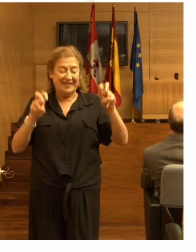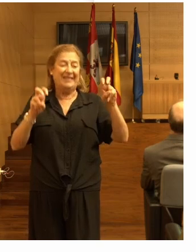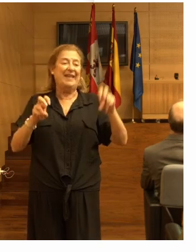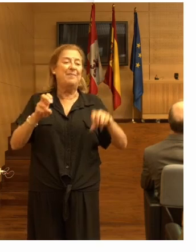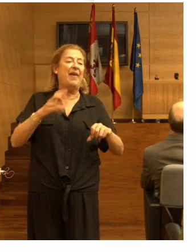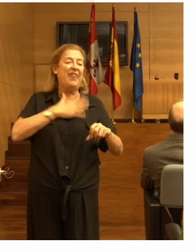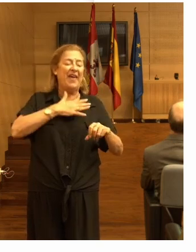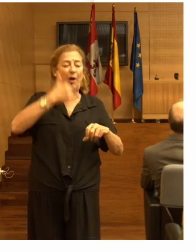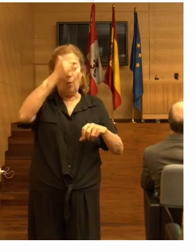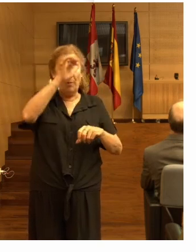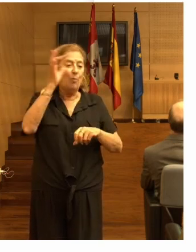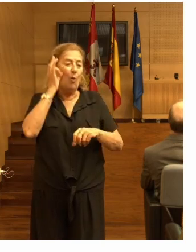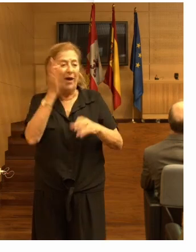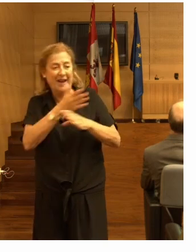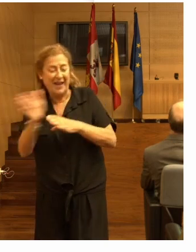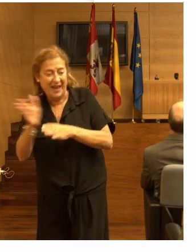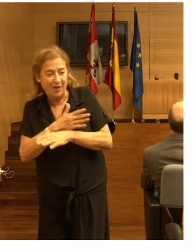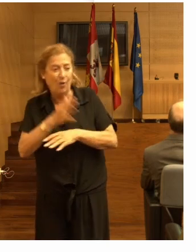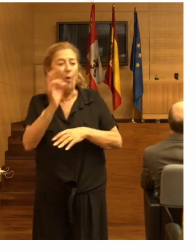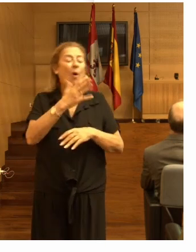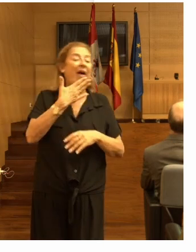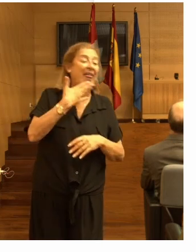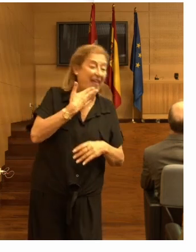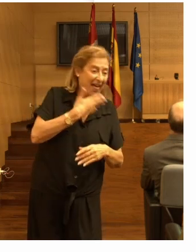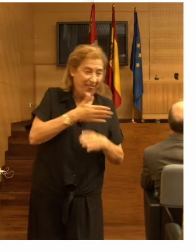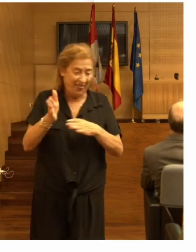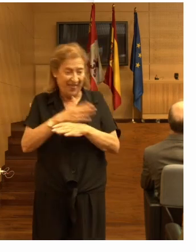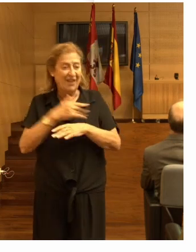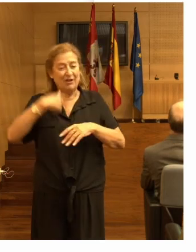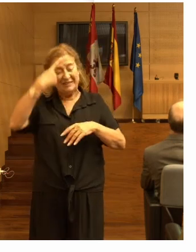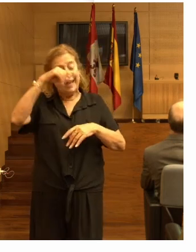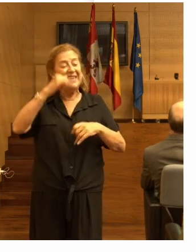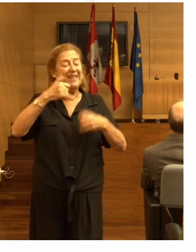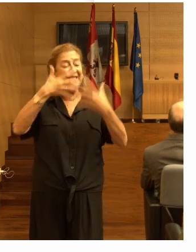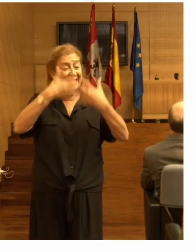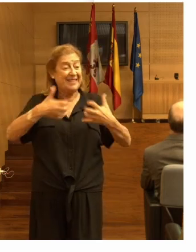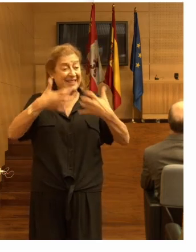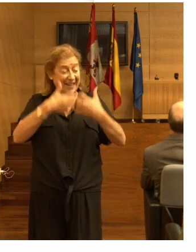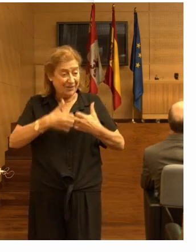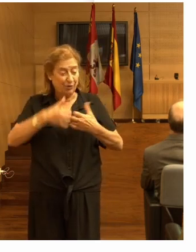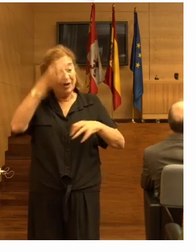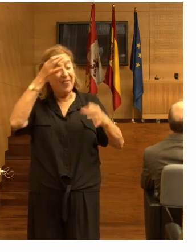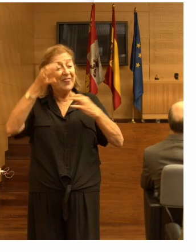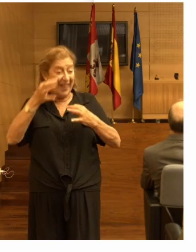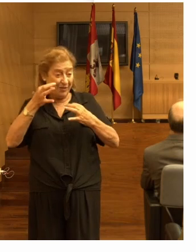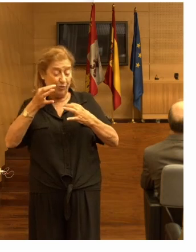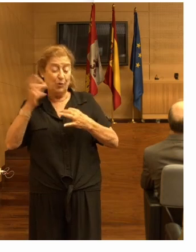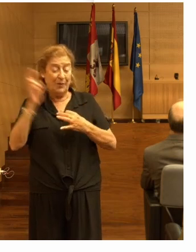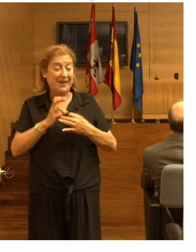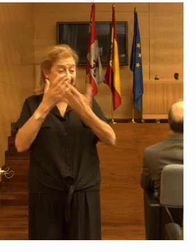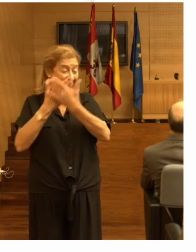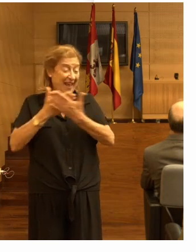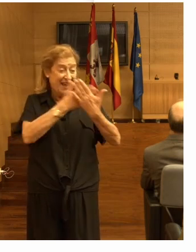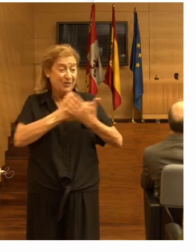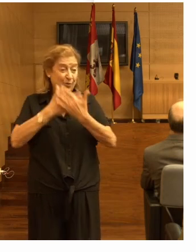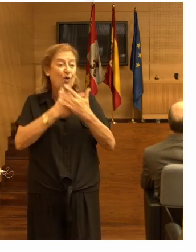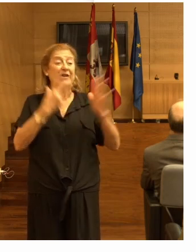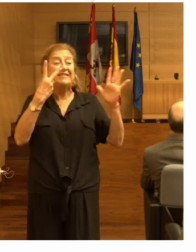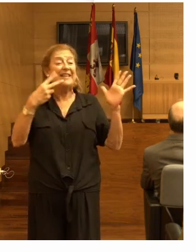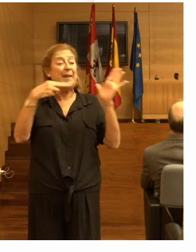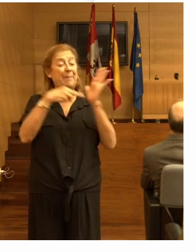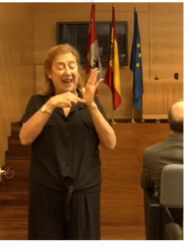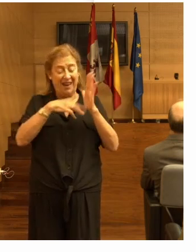de género y otras. Básicamente, estos datos vienen de un estudio de 7.000 caídas